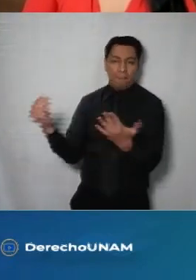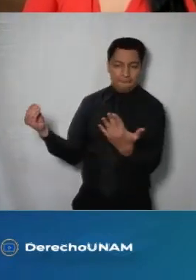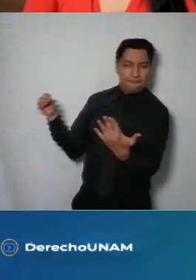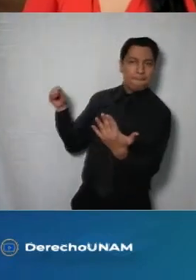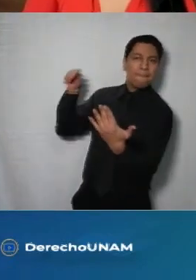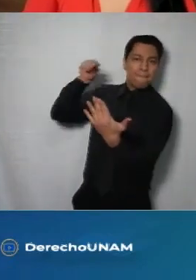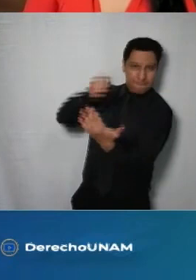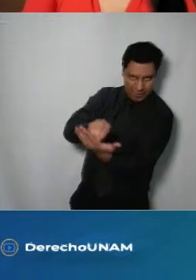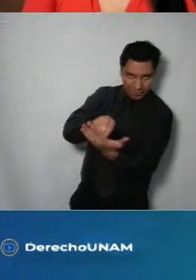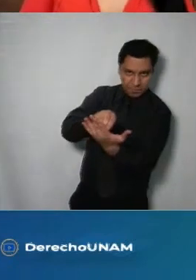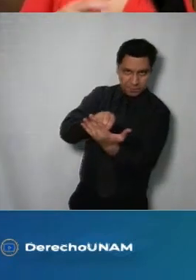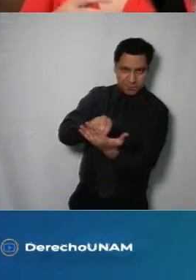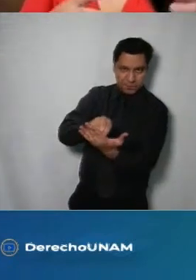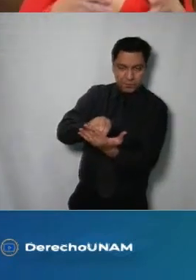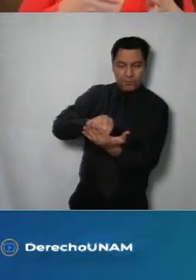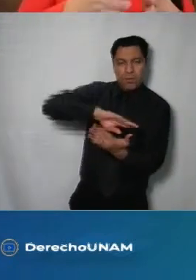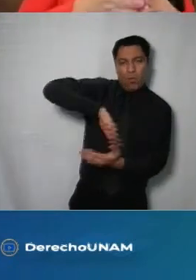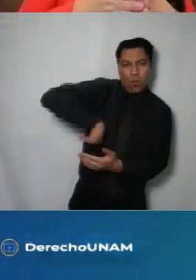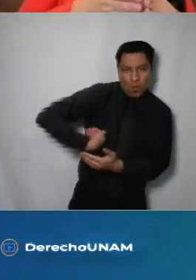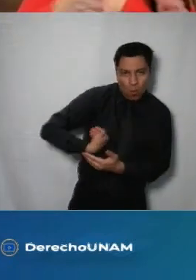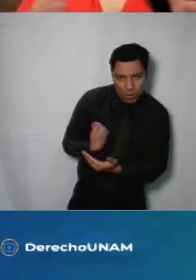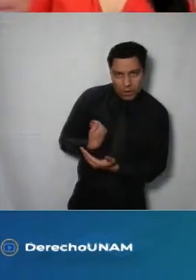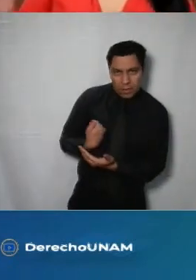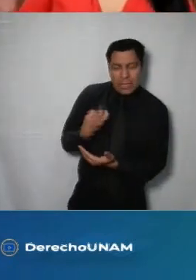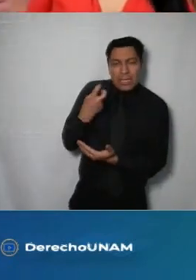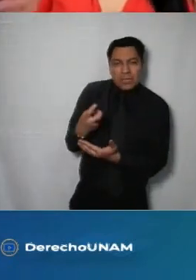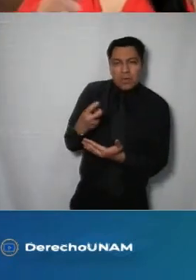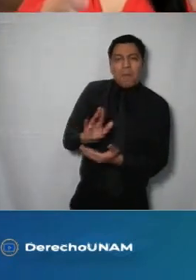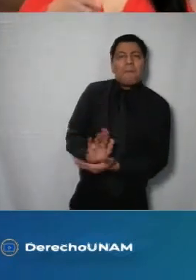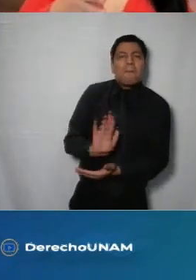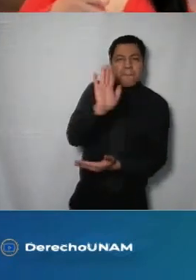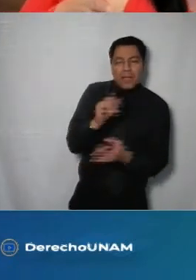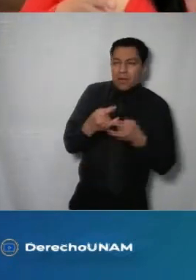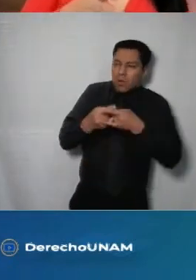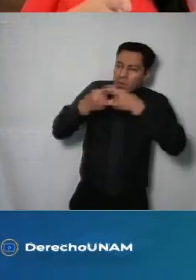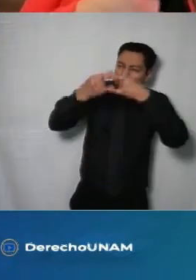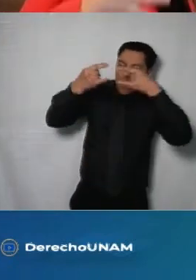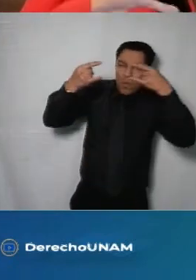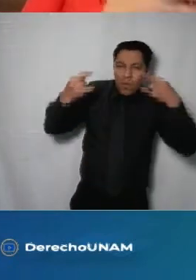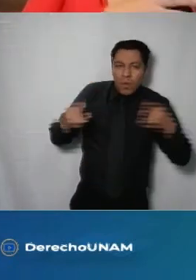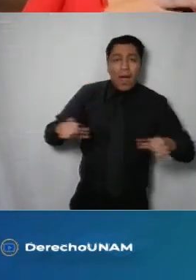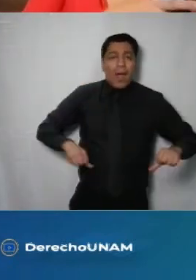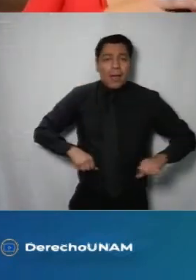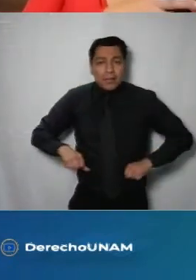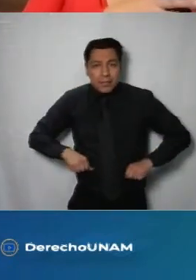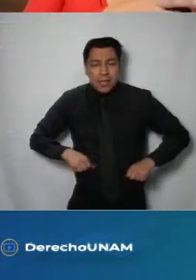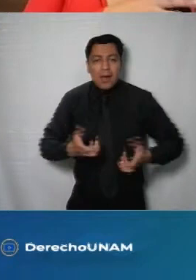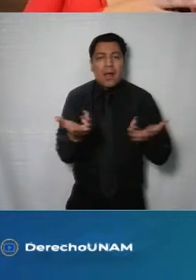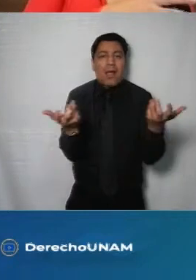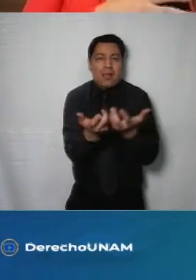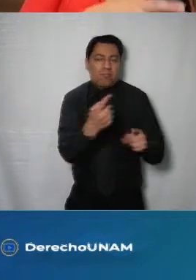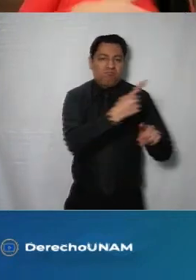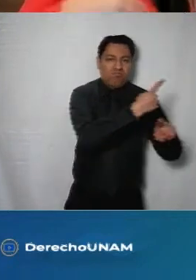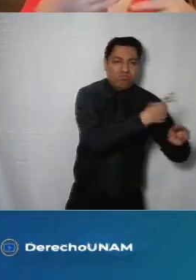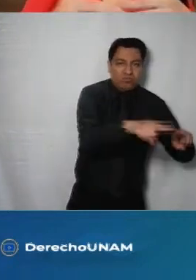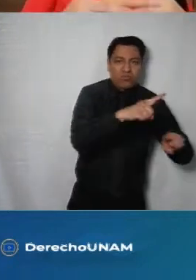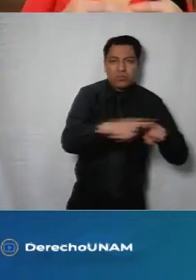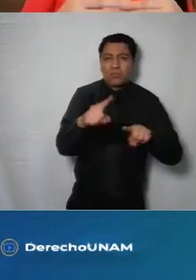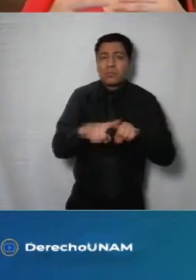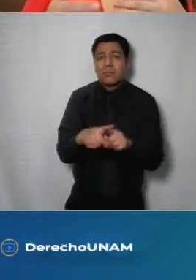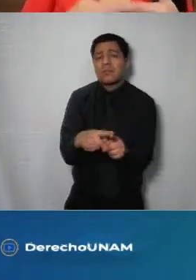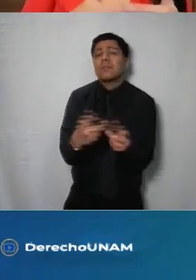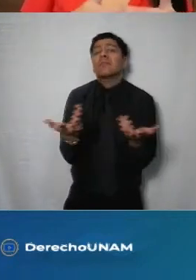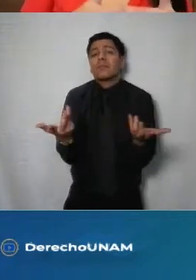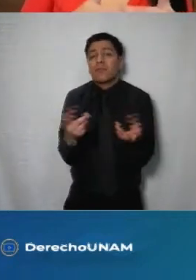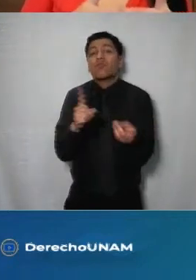repositorio documental lo que nos permite es tener un histórico de todas las acciones que se han hecho por parte de los responsables del sistema y